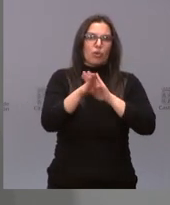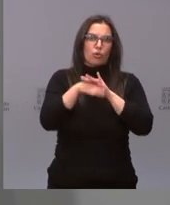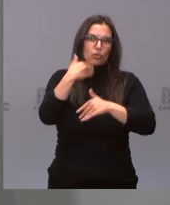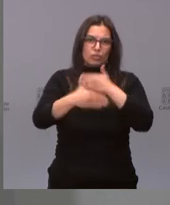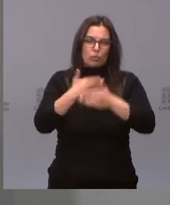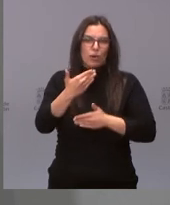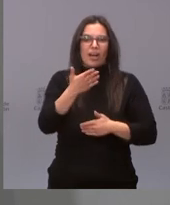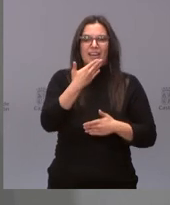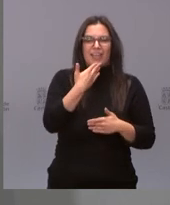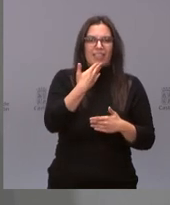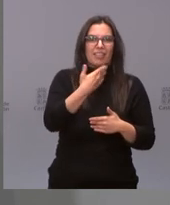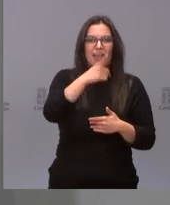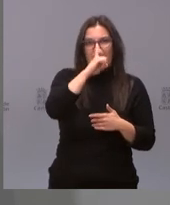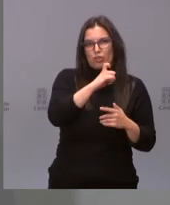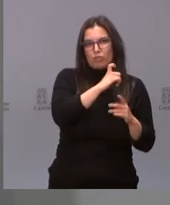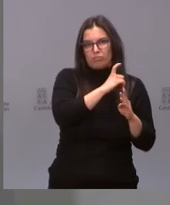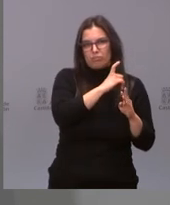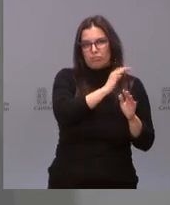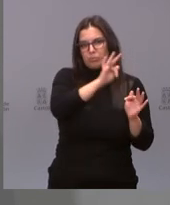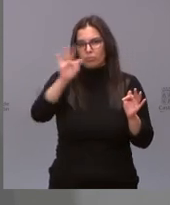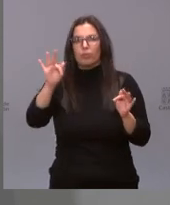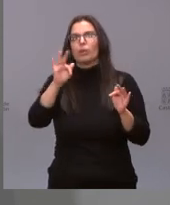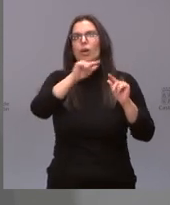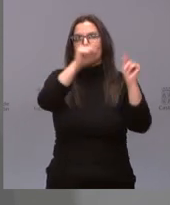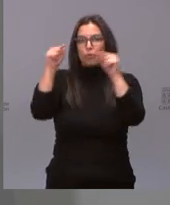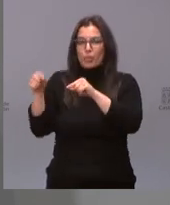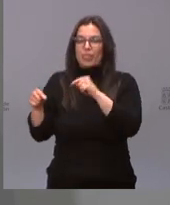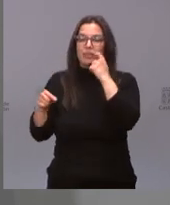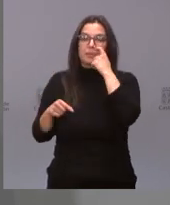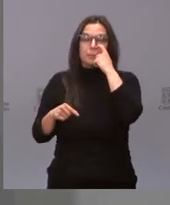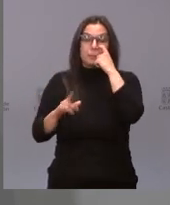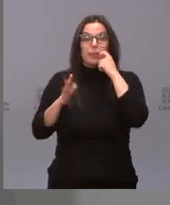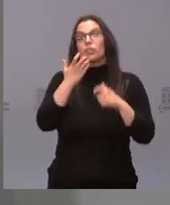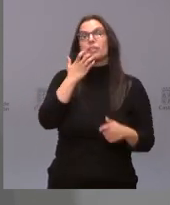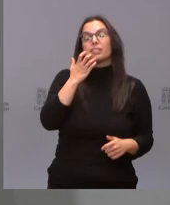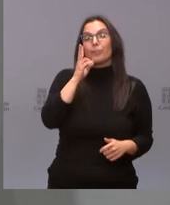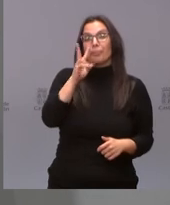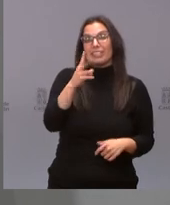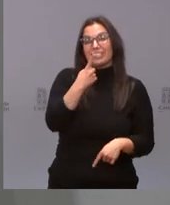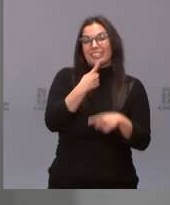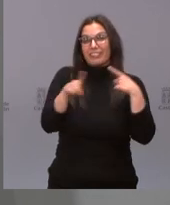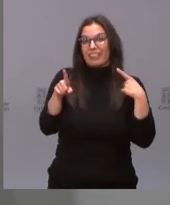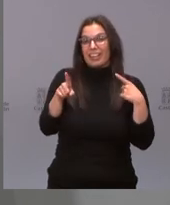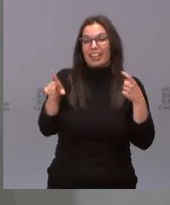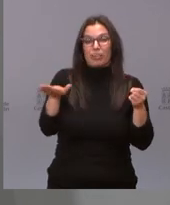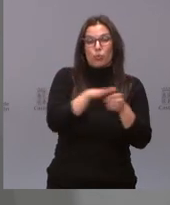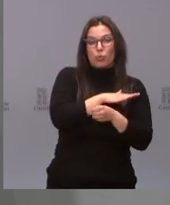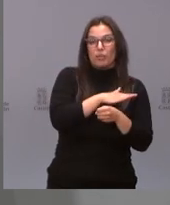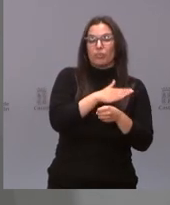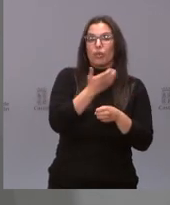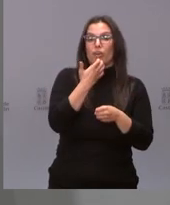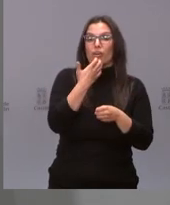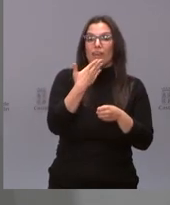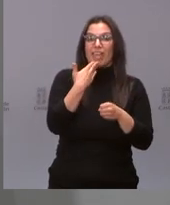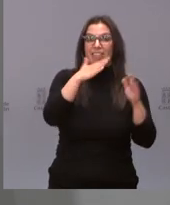diferentes provincias. Pero si ven la diferencia de cobertura por edades,